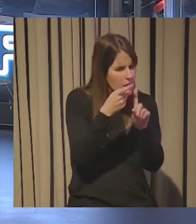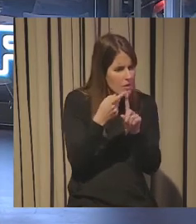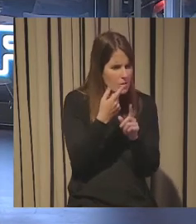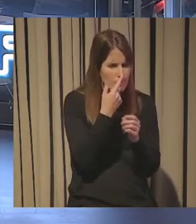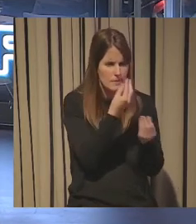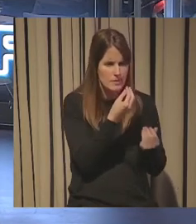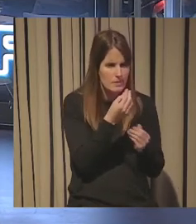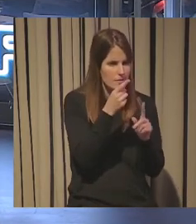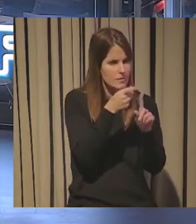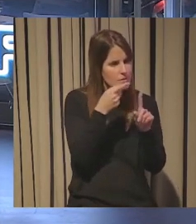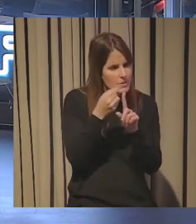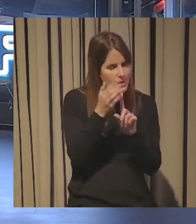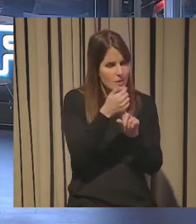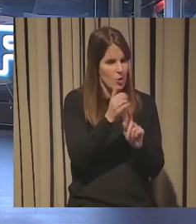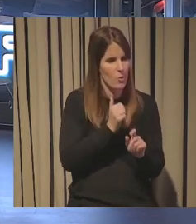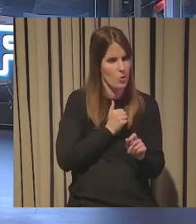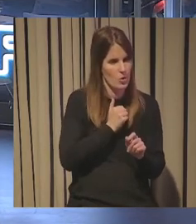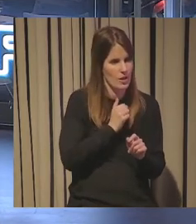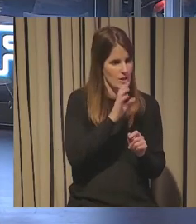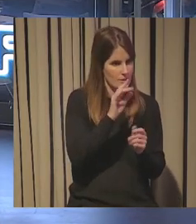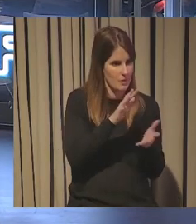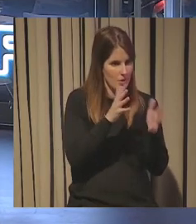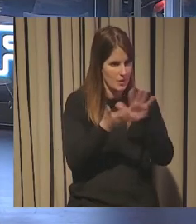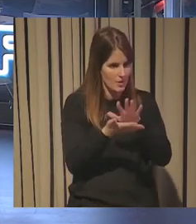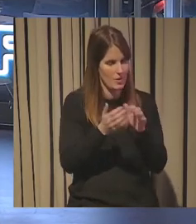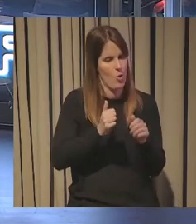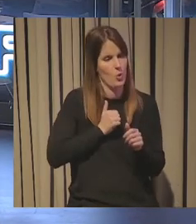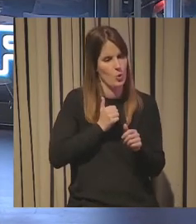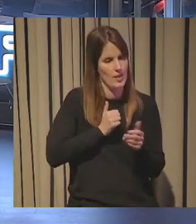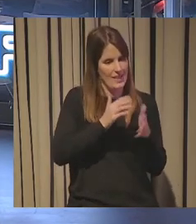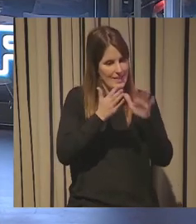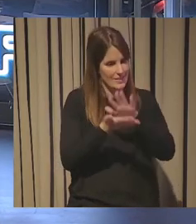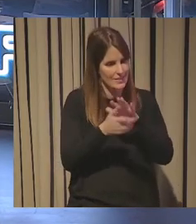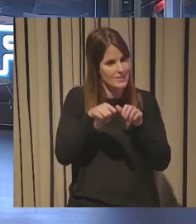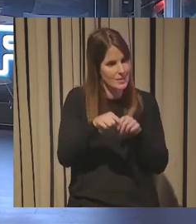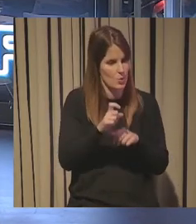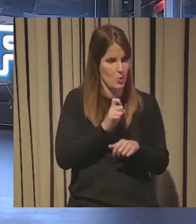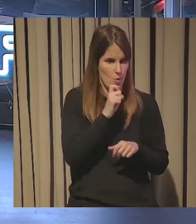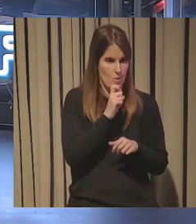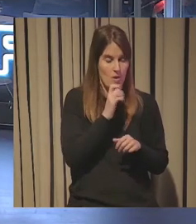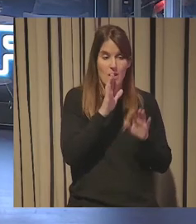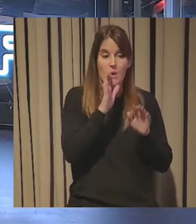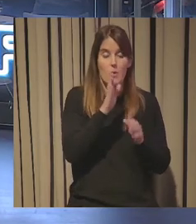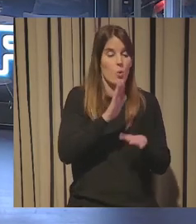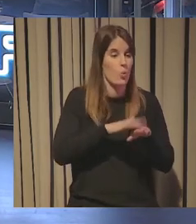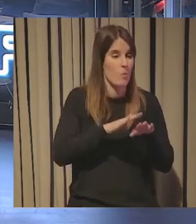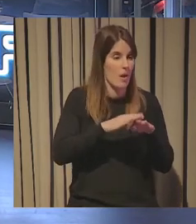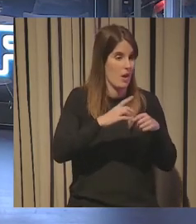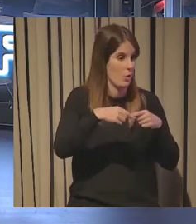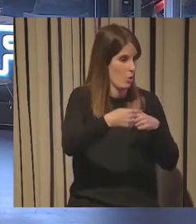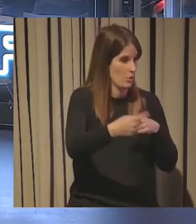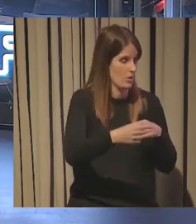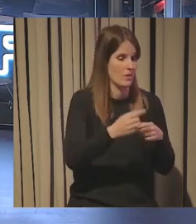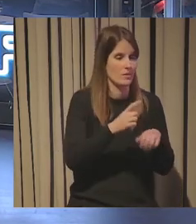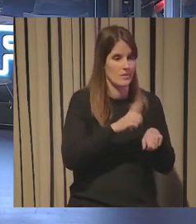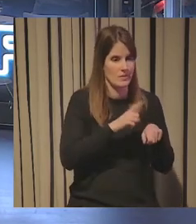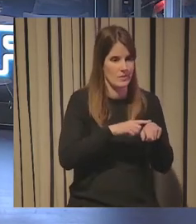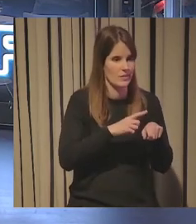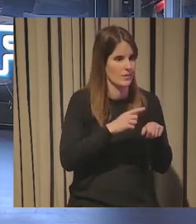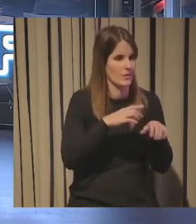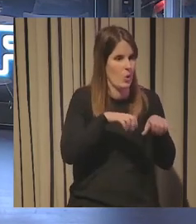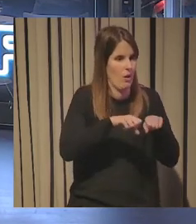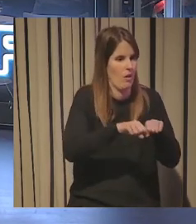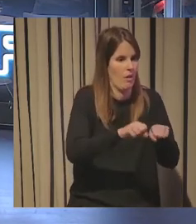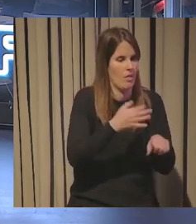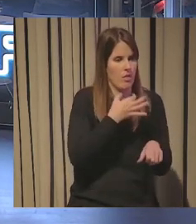de oportunidades como las convertimos en oportunidades yo creo que al final el día a día nos come el siempre se ha hecho así el no sé